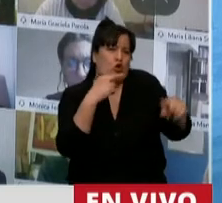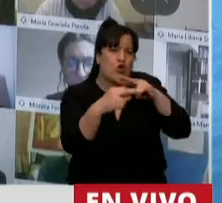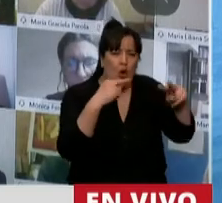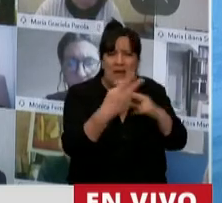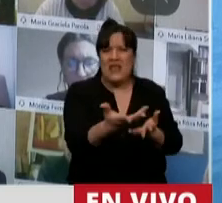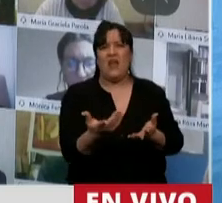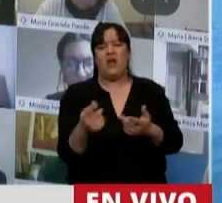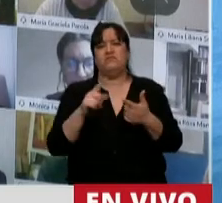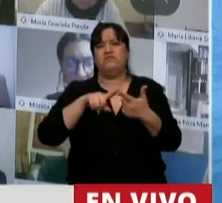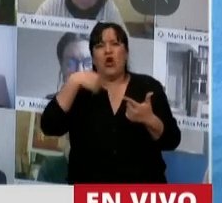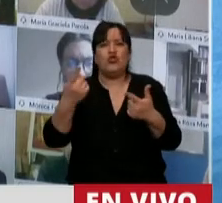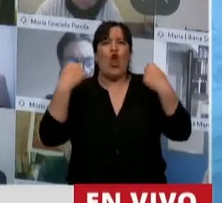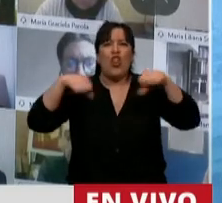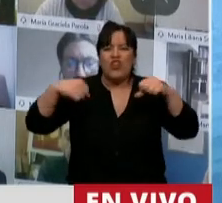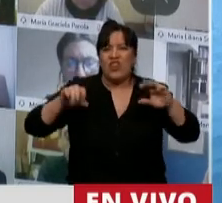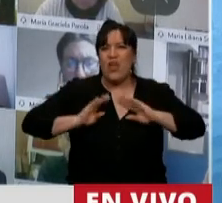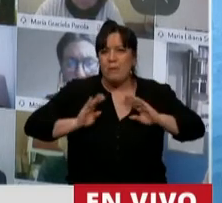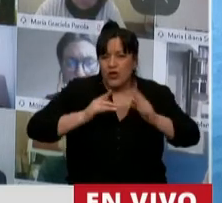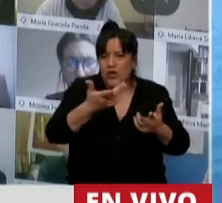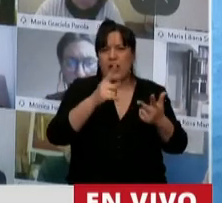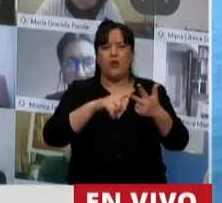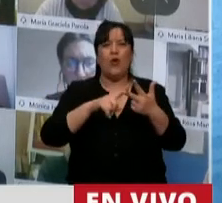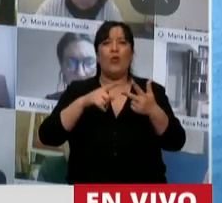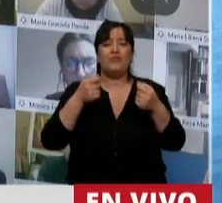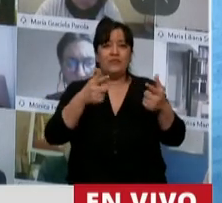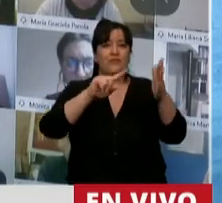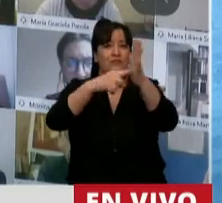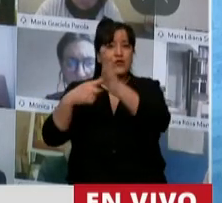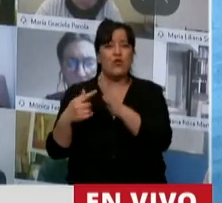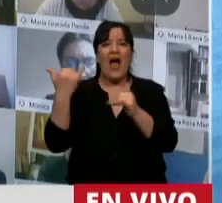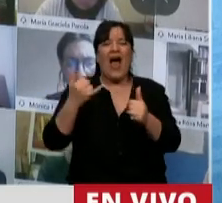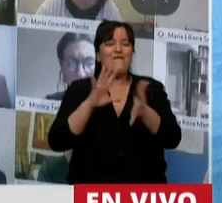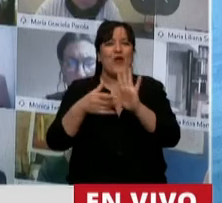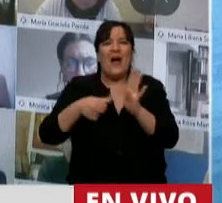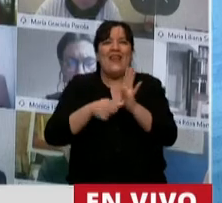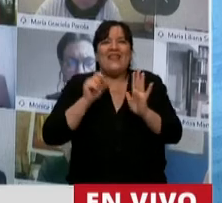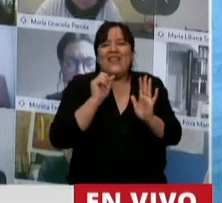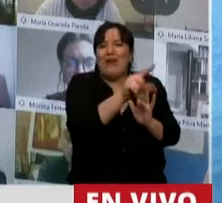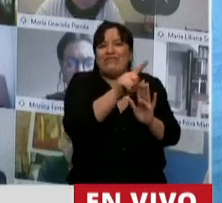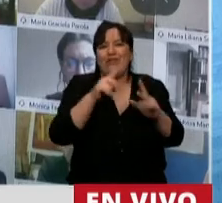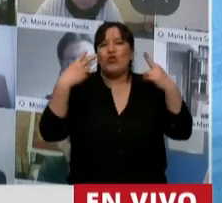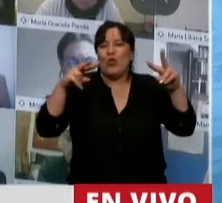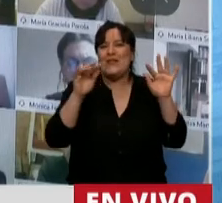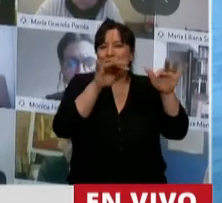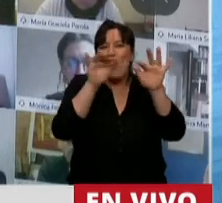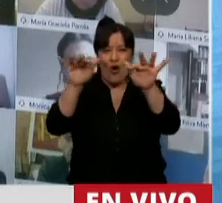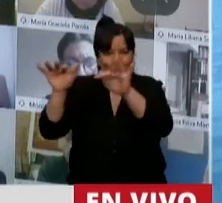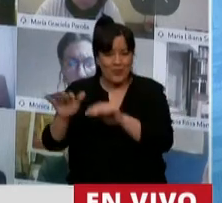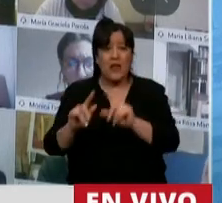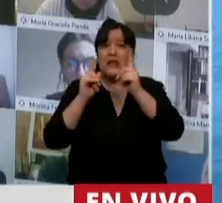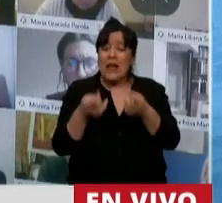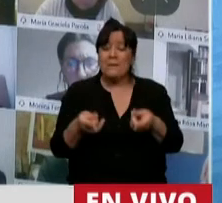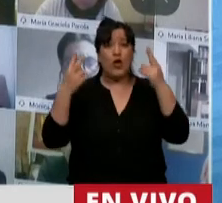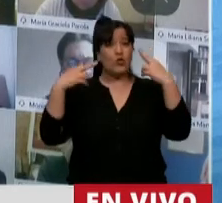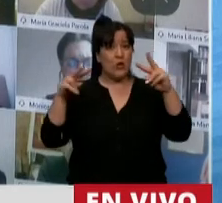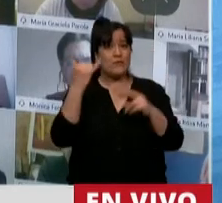algunos casos será lo deportivo, que genera en algunas ciudades una identidad turística muy importante y que también el turismo